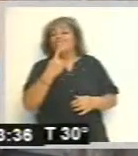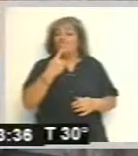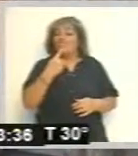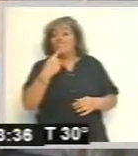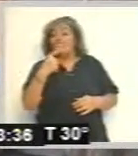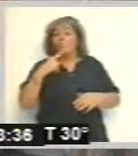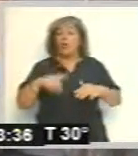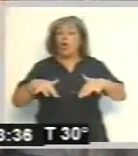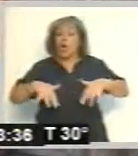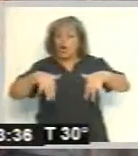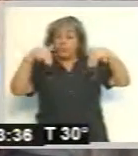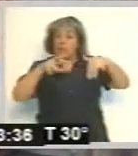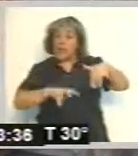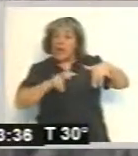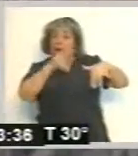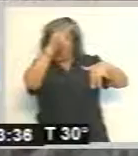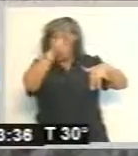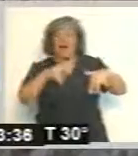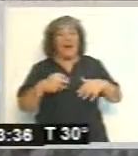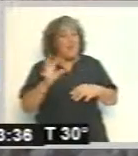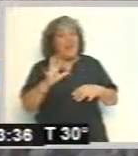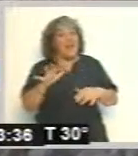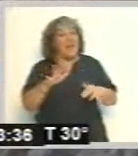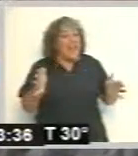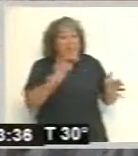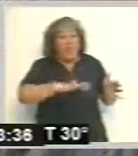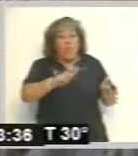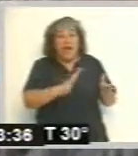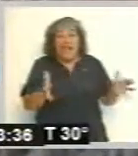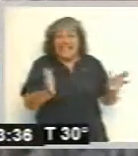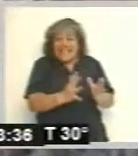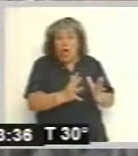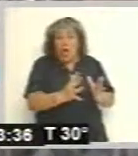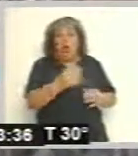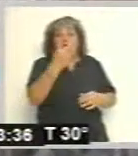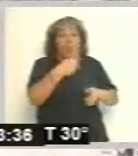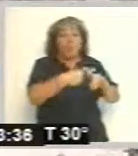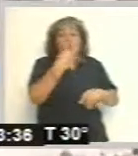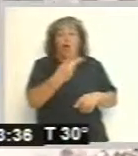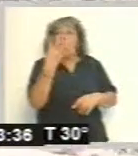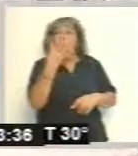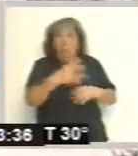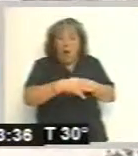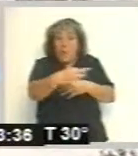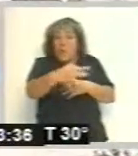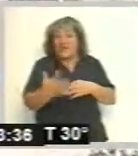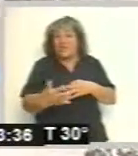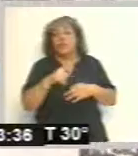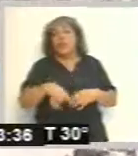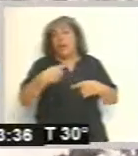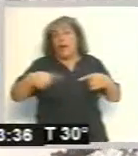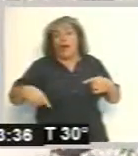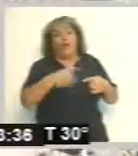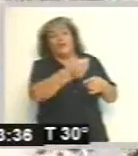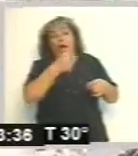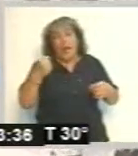tribunas no están en buenas condiciones. Aparte, el espacio es muy chiquito, es dos por dos, son cuatro metros. Imagínense si tienen que poner las cosas adentro y